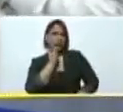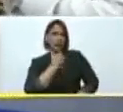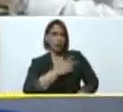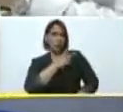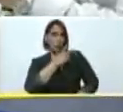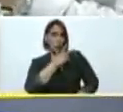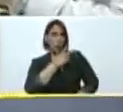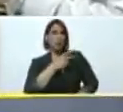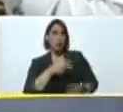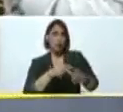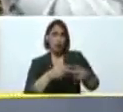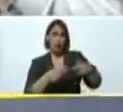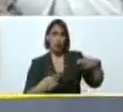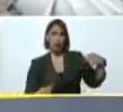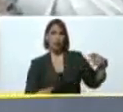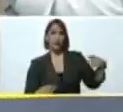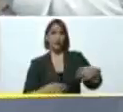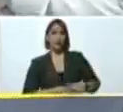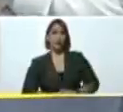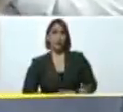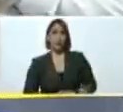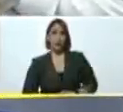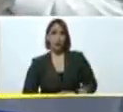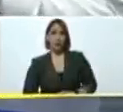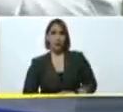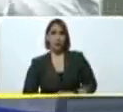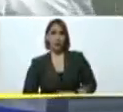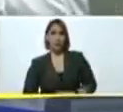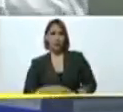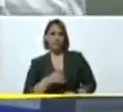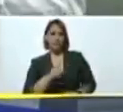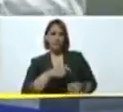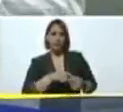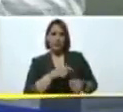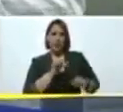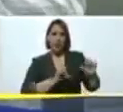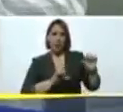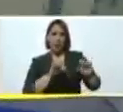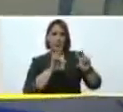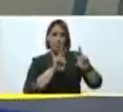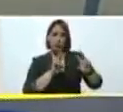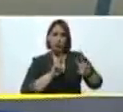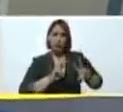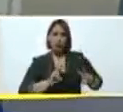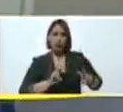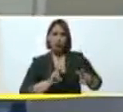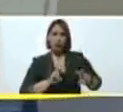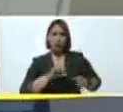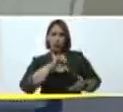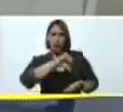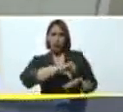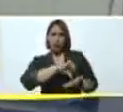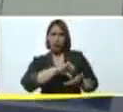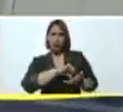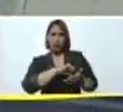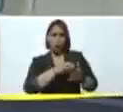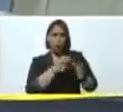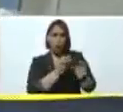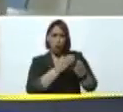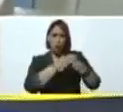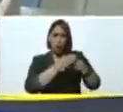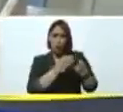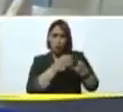genética. Aquí, la función de este laboratorio es analizar el núcleo de la célula cancerosa.